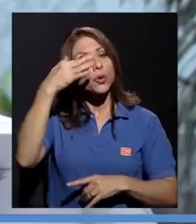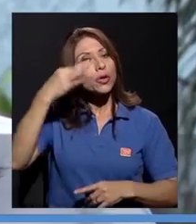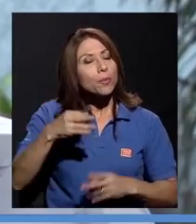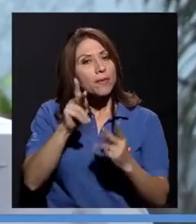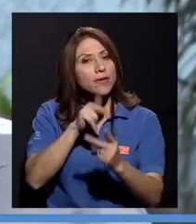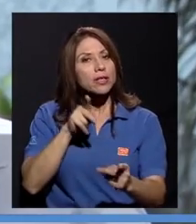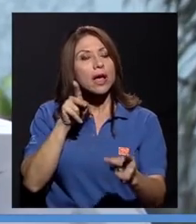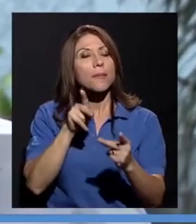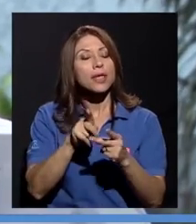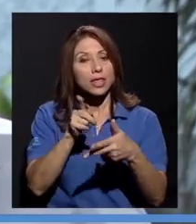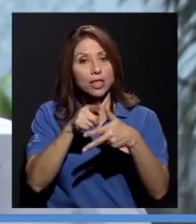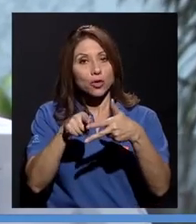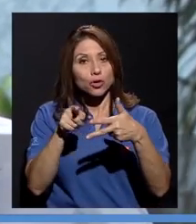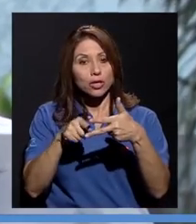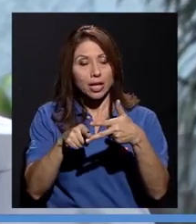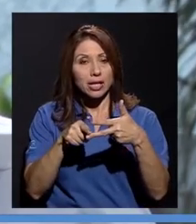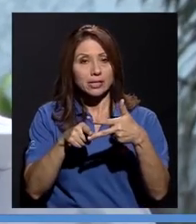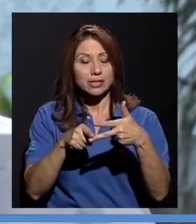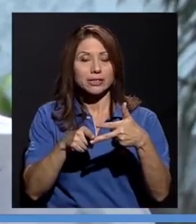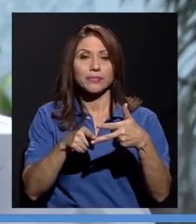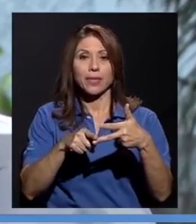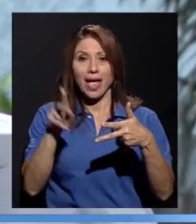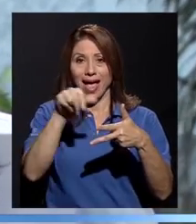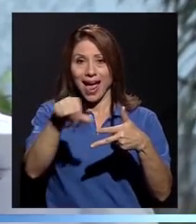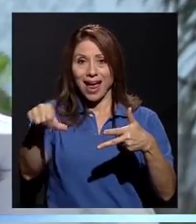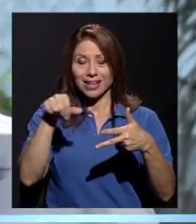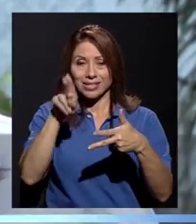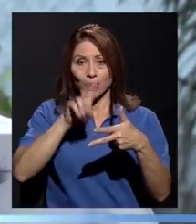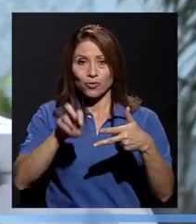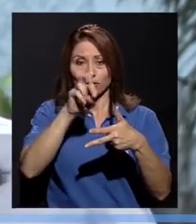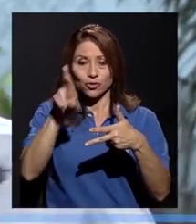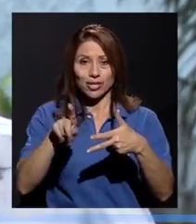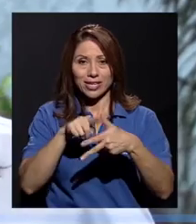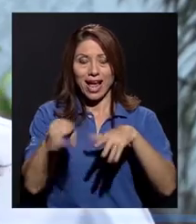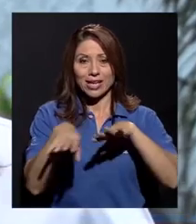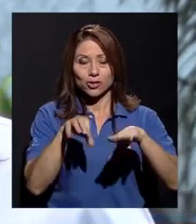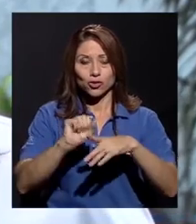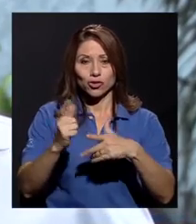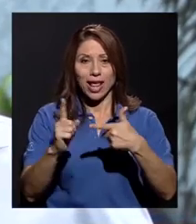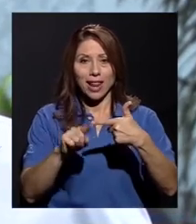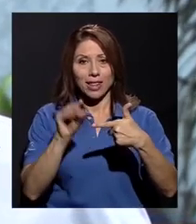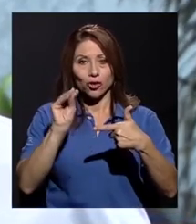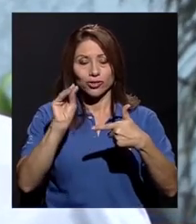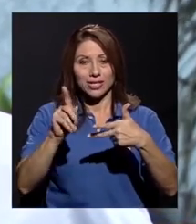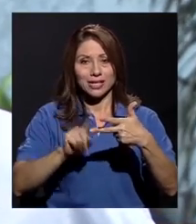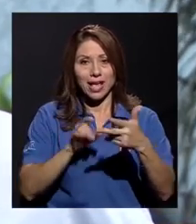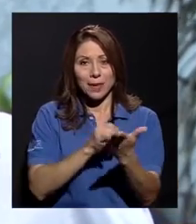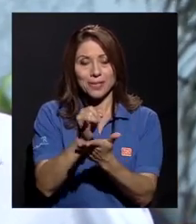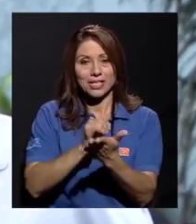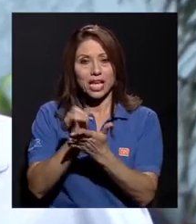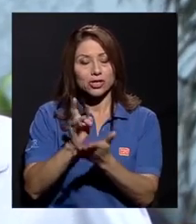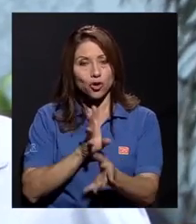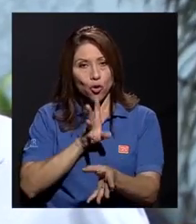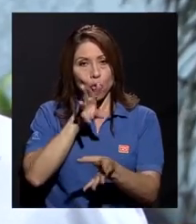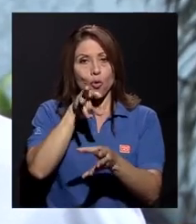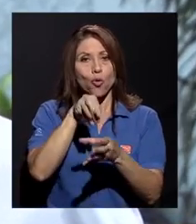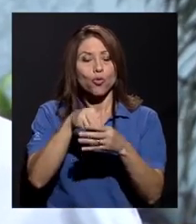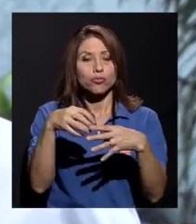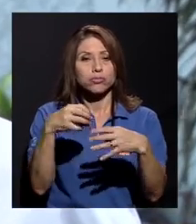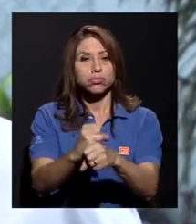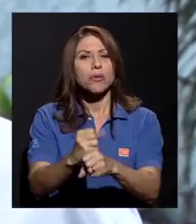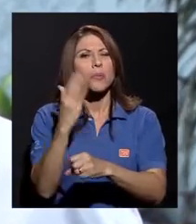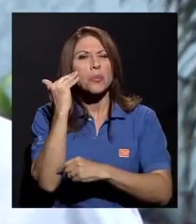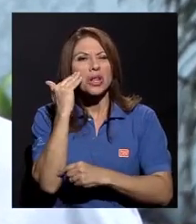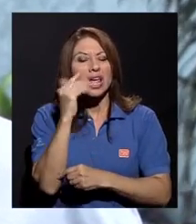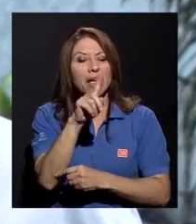perfectamente los tres componentes esenciales de la Universidad de Costa Rica, es decir, acción social, docencia e investigación. ¿Por qué los fusiona? Bueno,